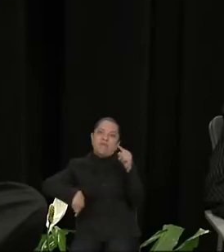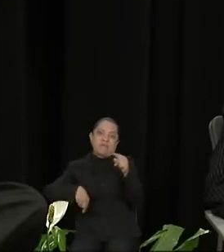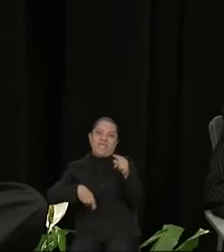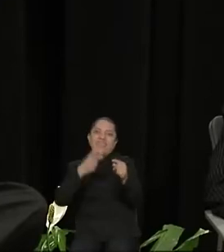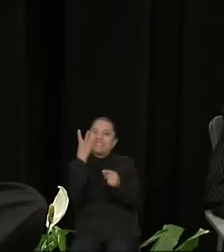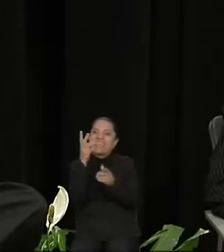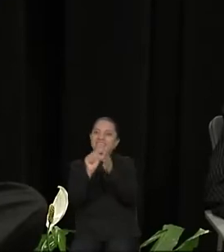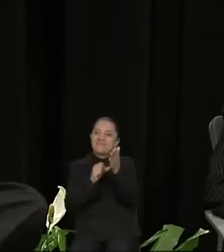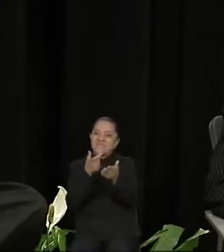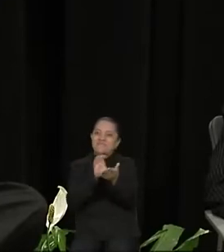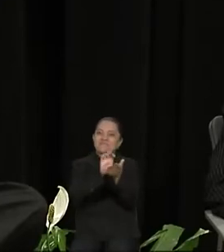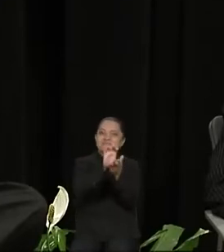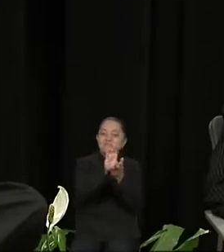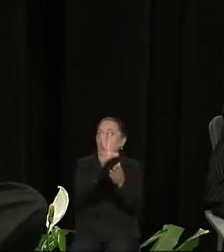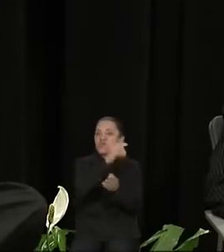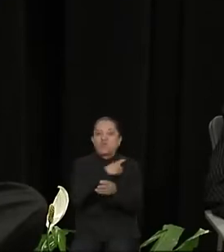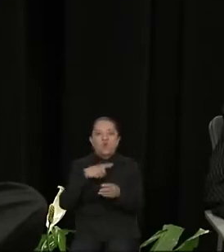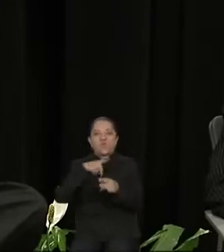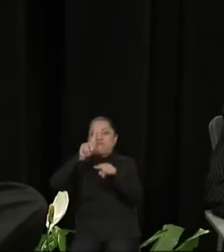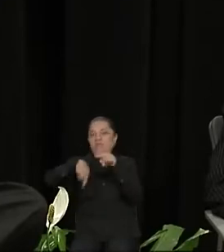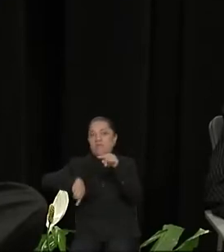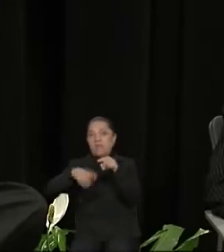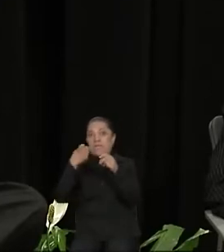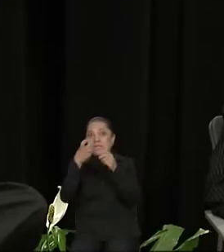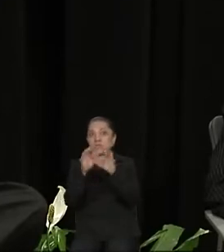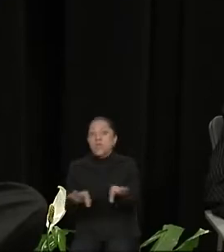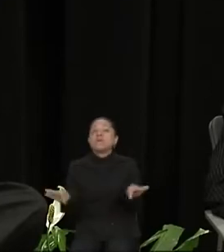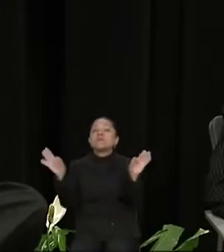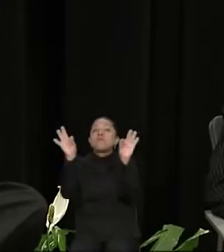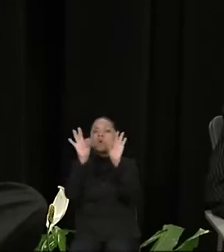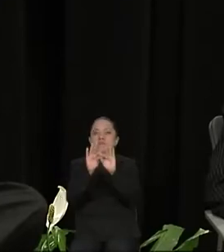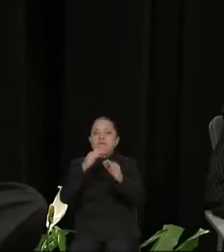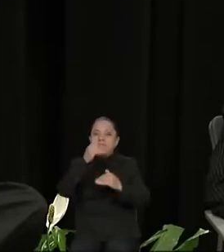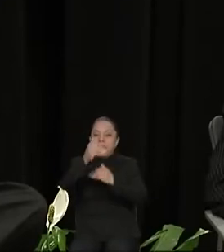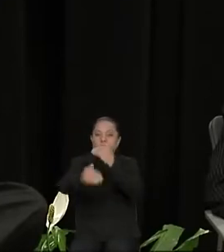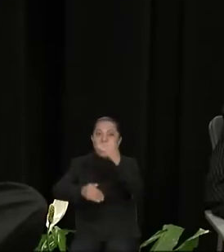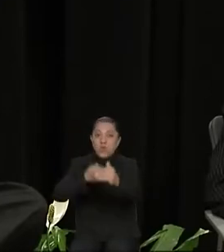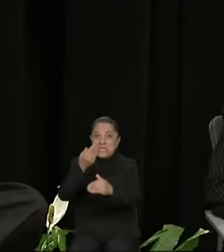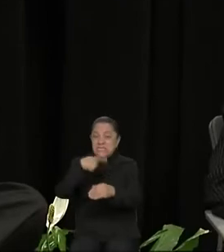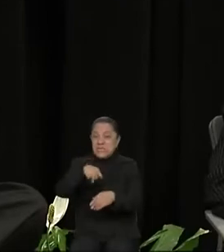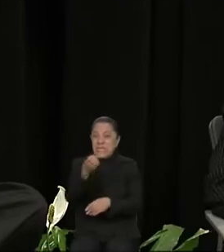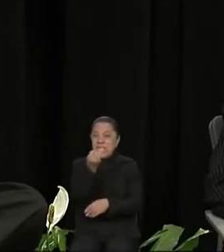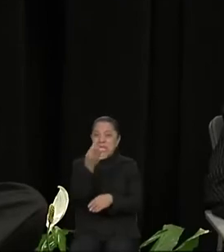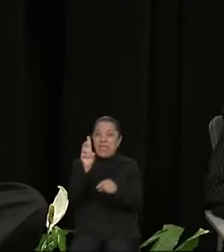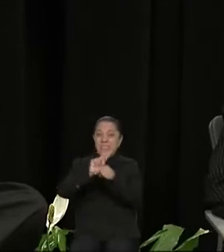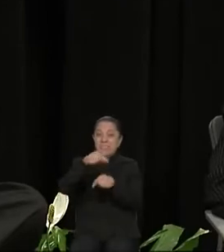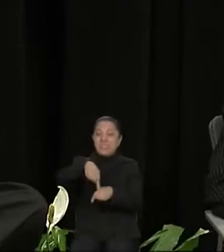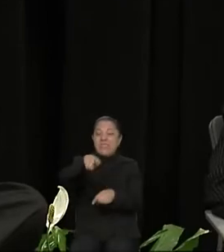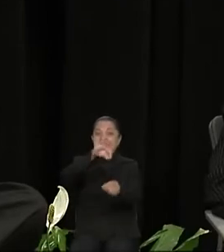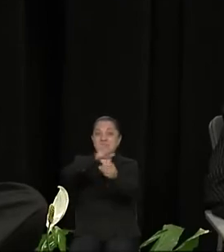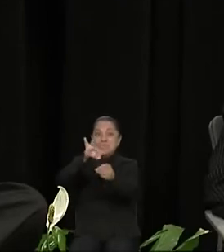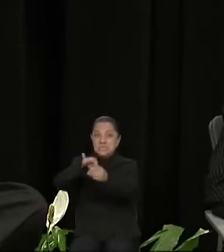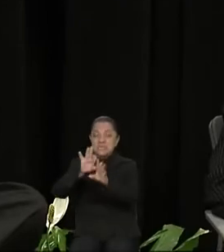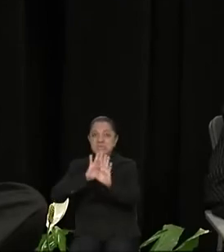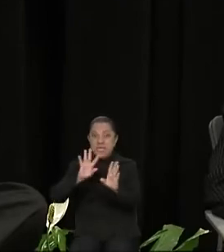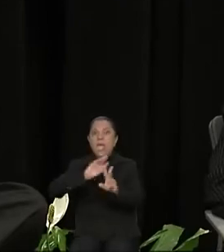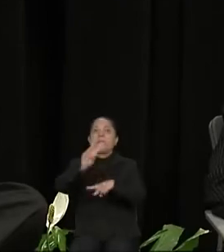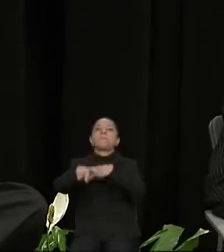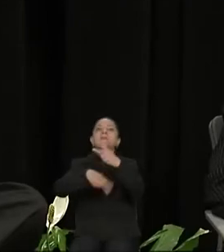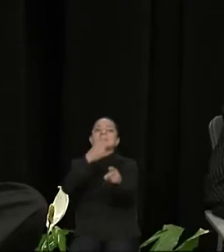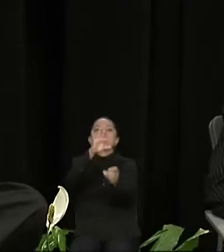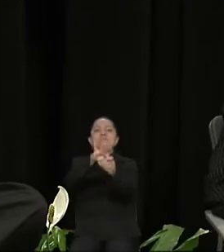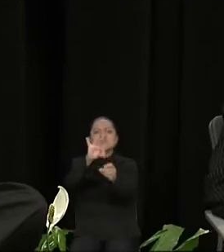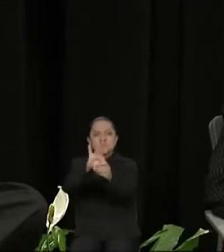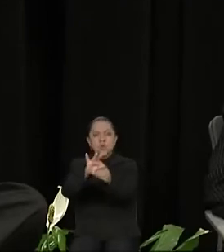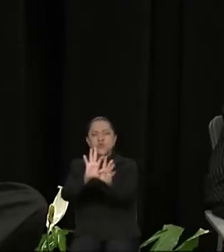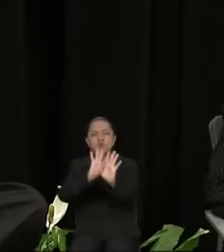Es muy importante que en este proceso que estamos ya a unos días de la elección vayamos por un voto inteligente, que razonemos hacia